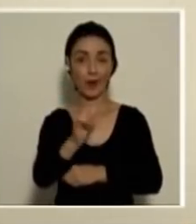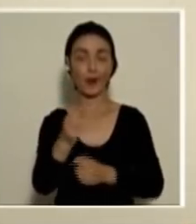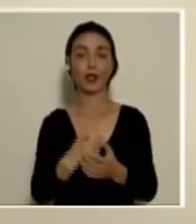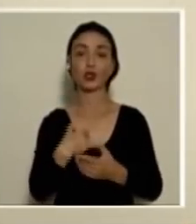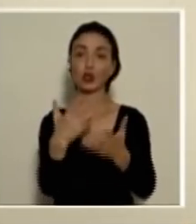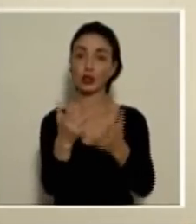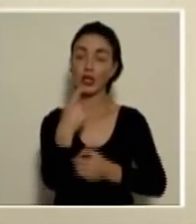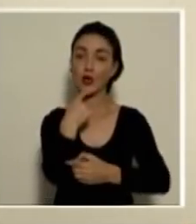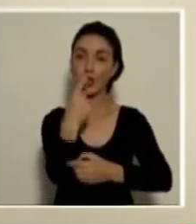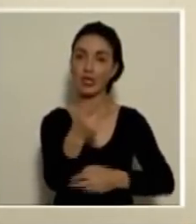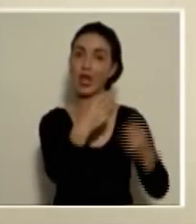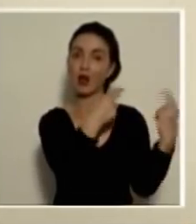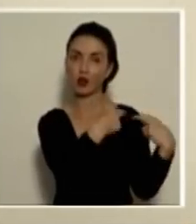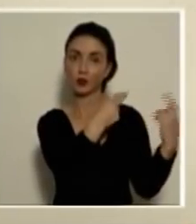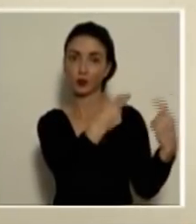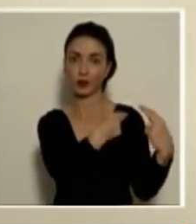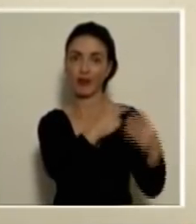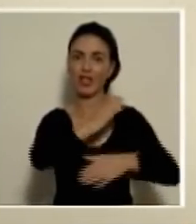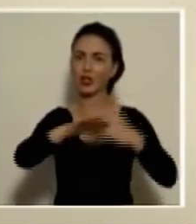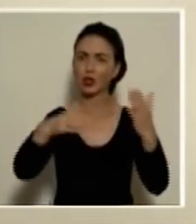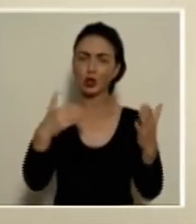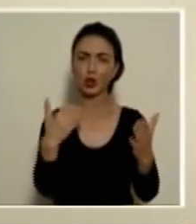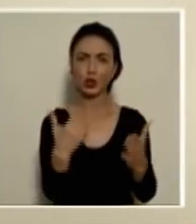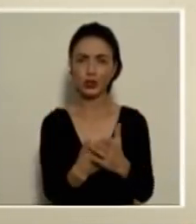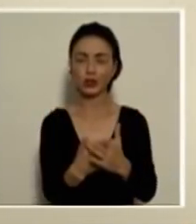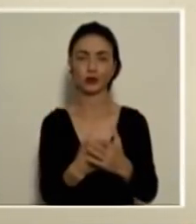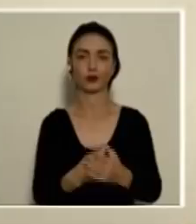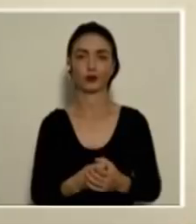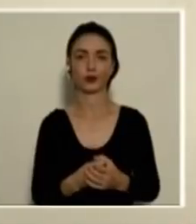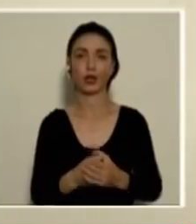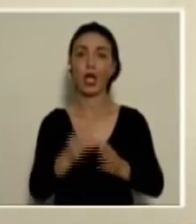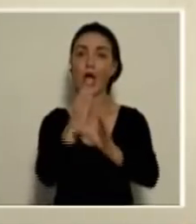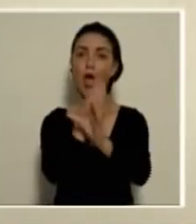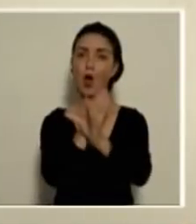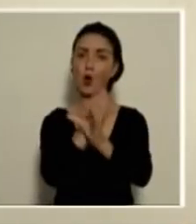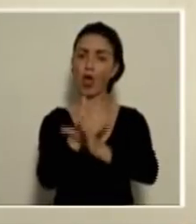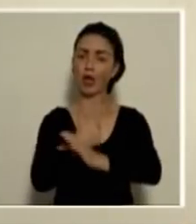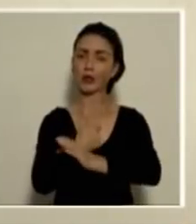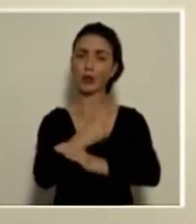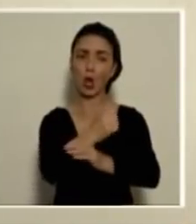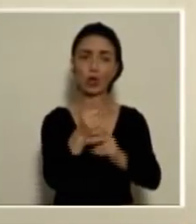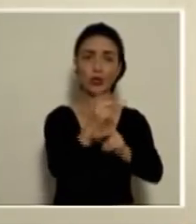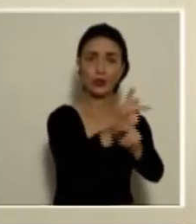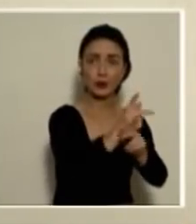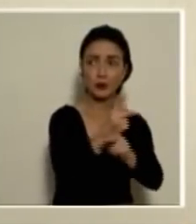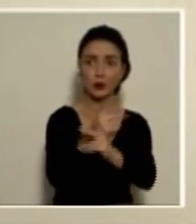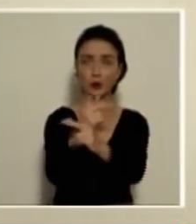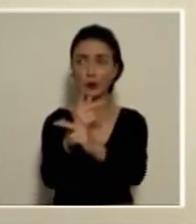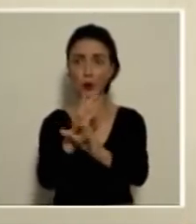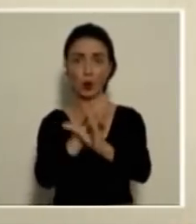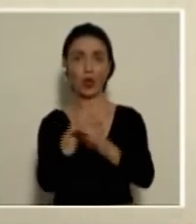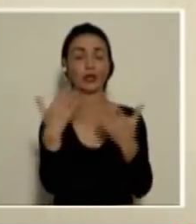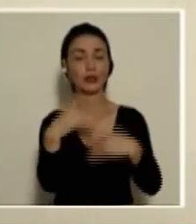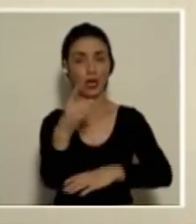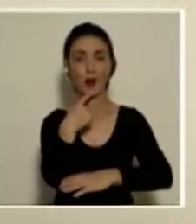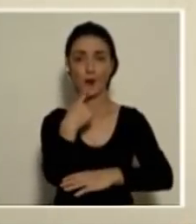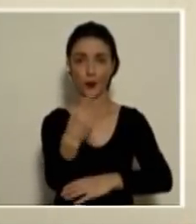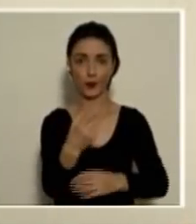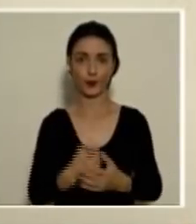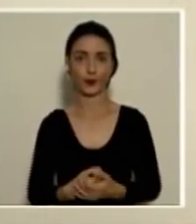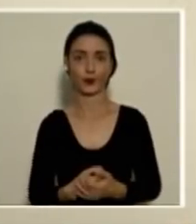aprovecho para decirles que es responsabilidad absolutamente de todos el cuidarnos unos a otros, como ya lo hemos hablado.